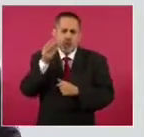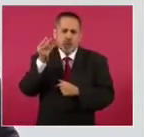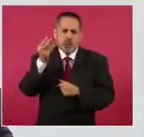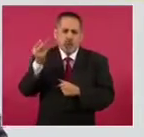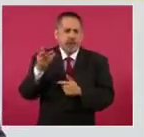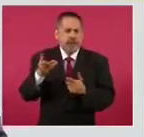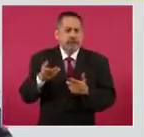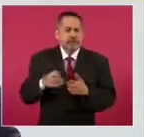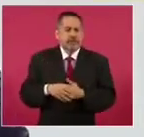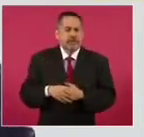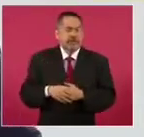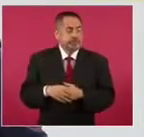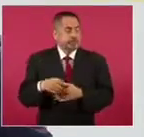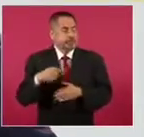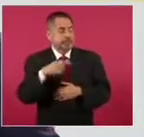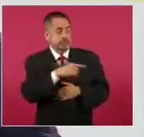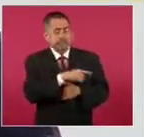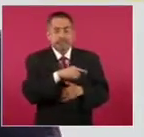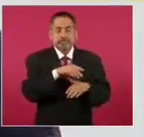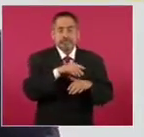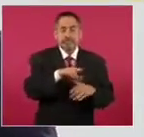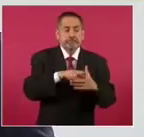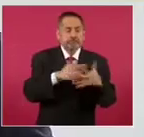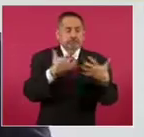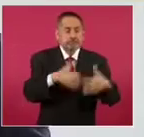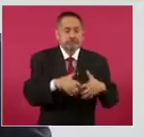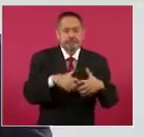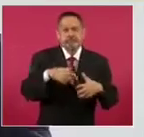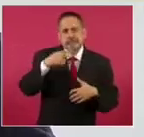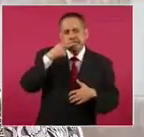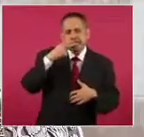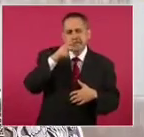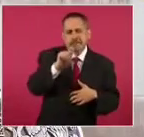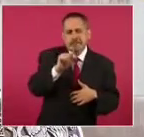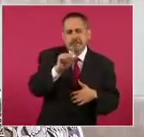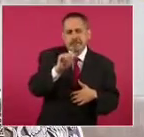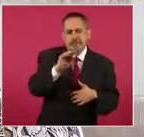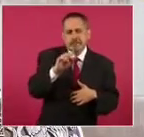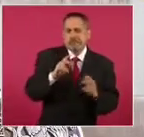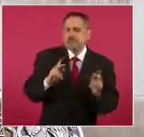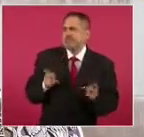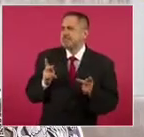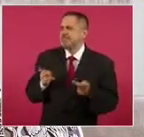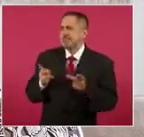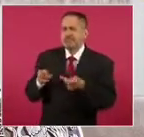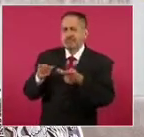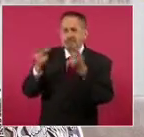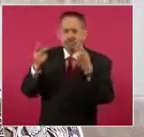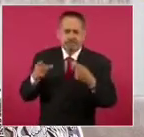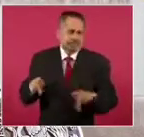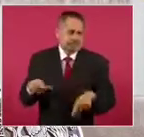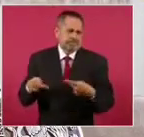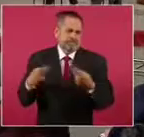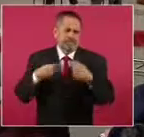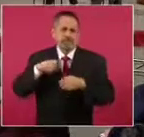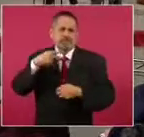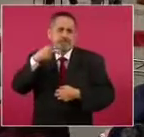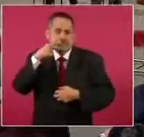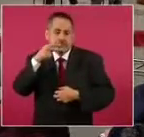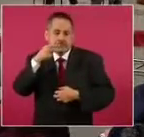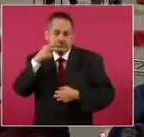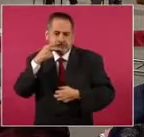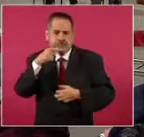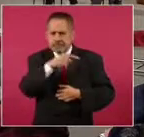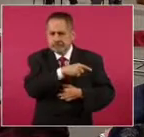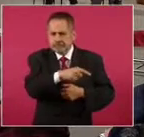tabacalera, tanto en nuestro país como en el mundo, es vender cigarrillos. Esto lo hacen sin tener en